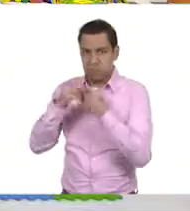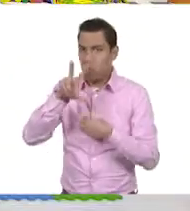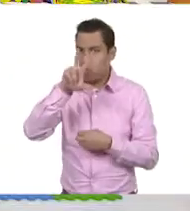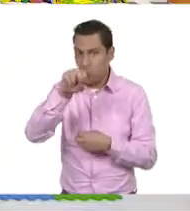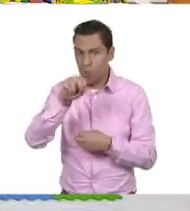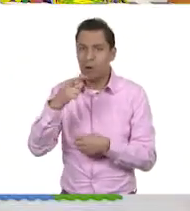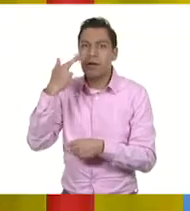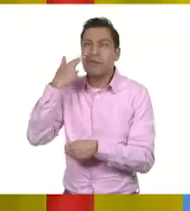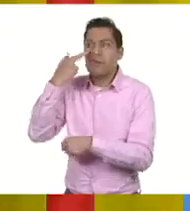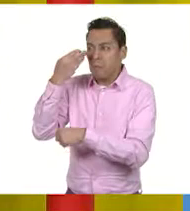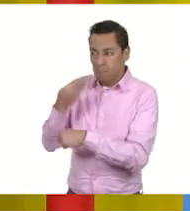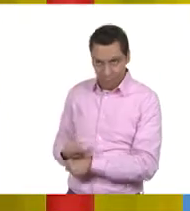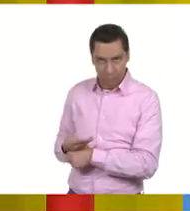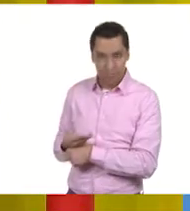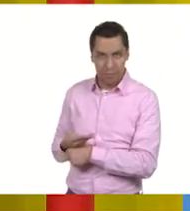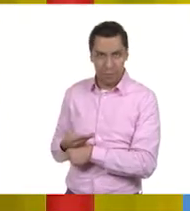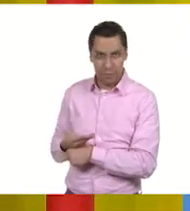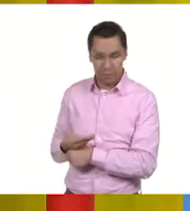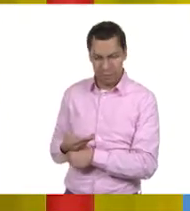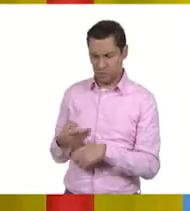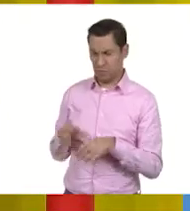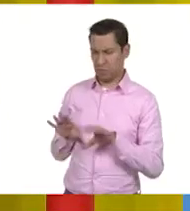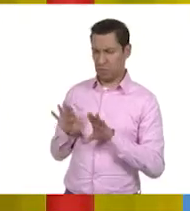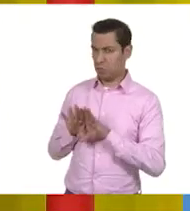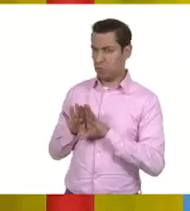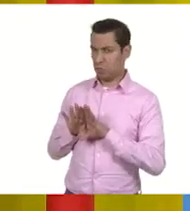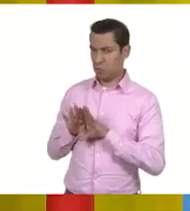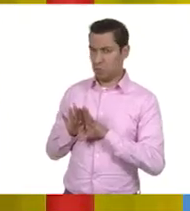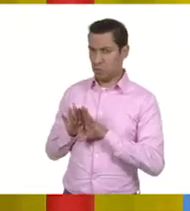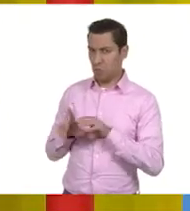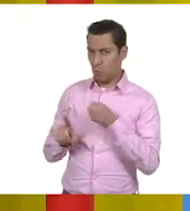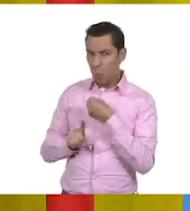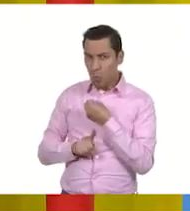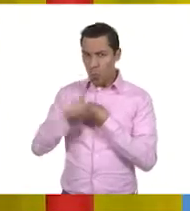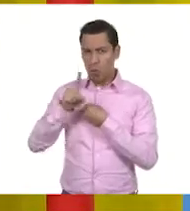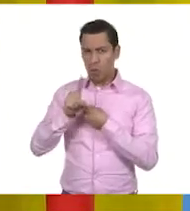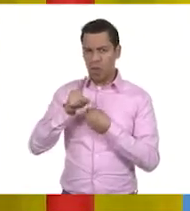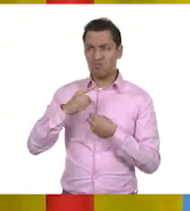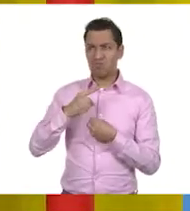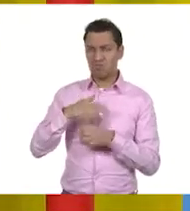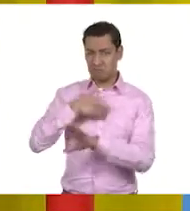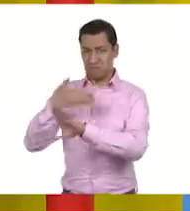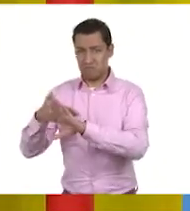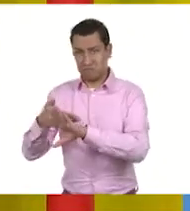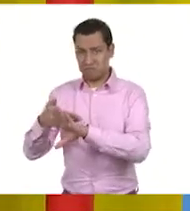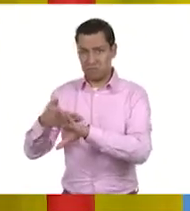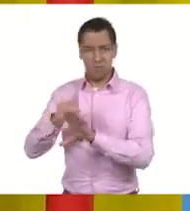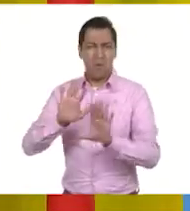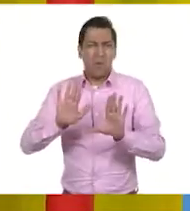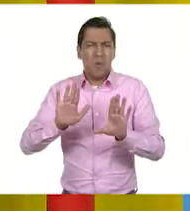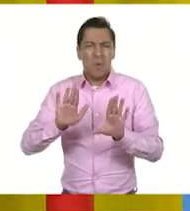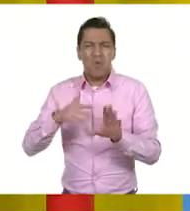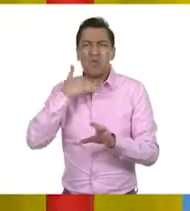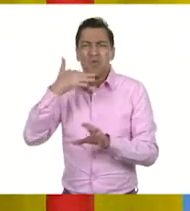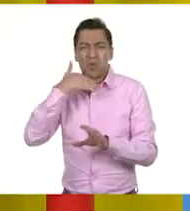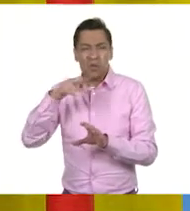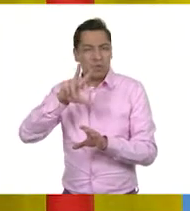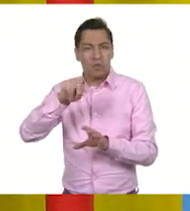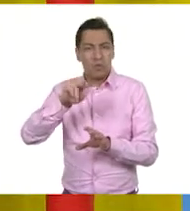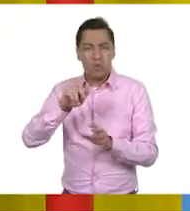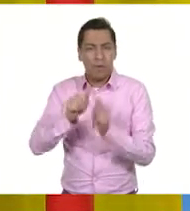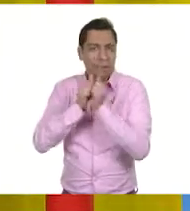dijeras, responsable. No porque tengamos tal vez un problema de contaminación significa que vamos a dejar de comer pan. Pues no.